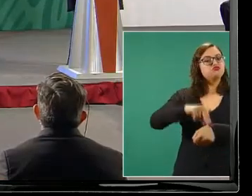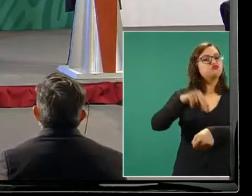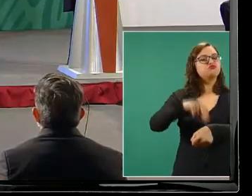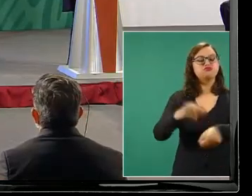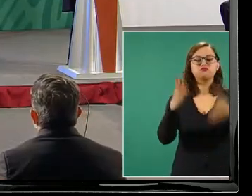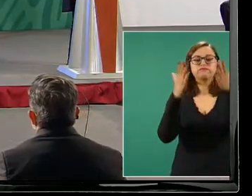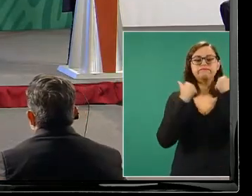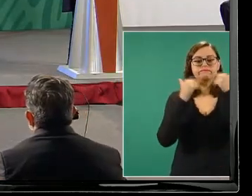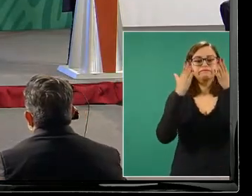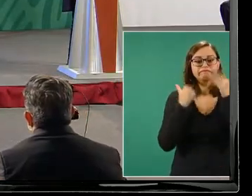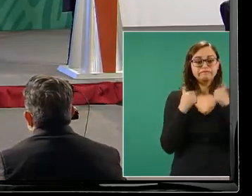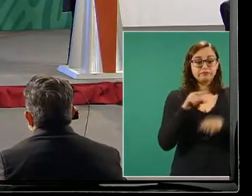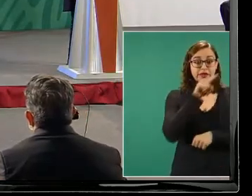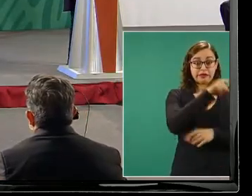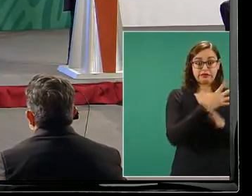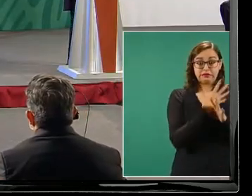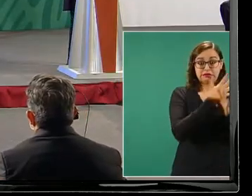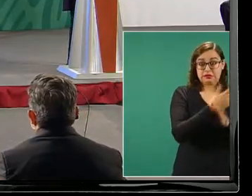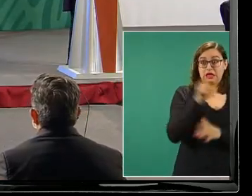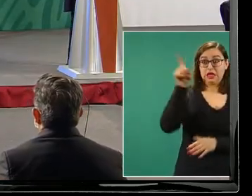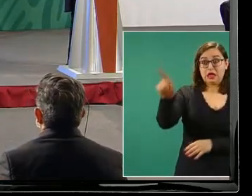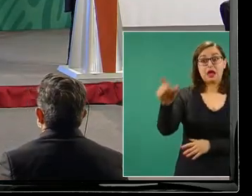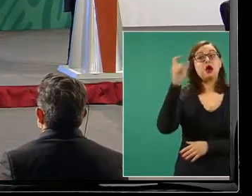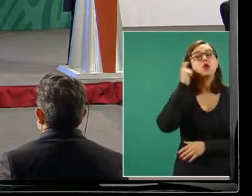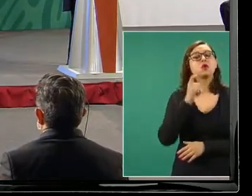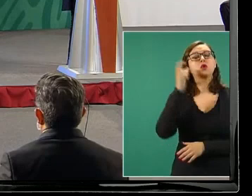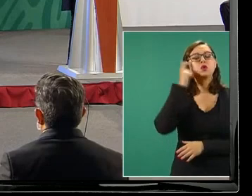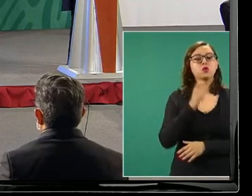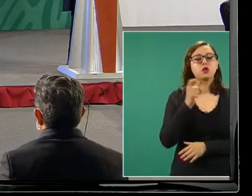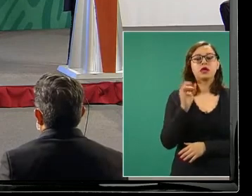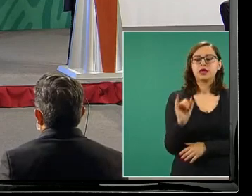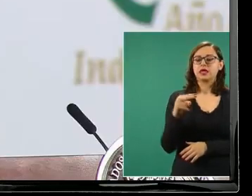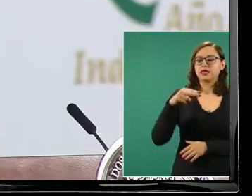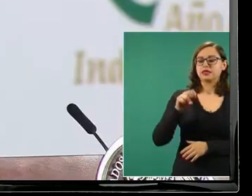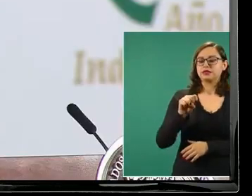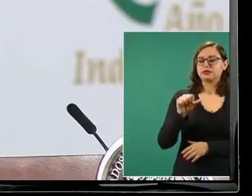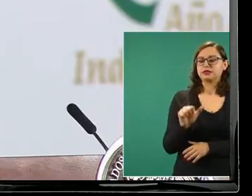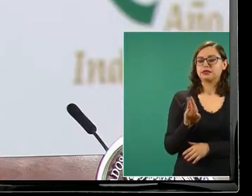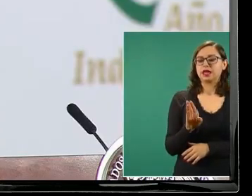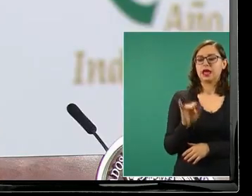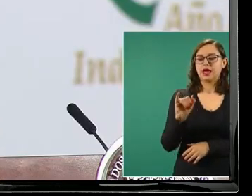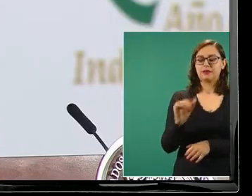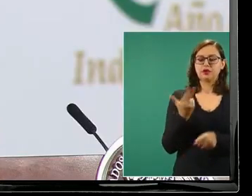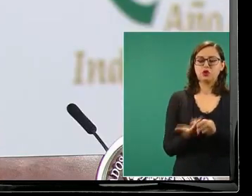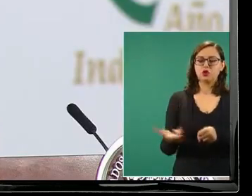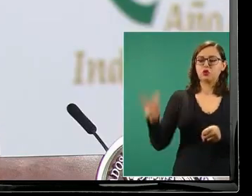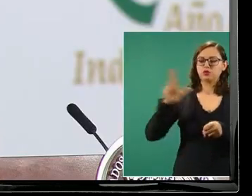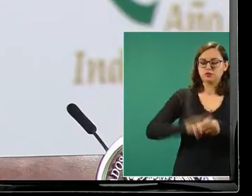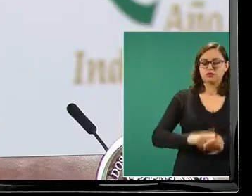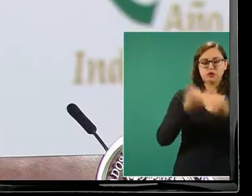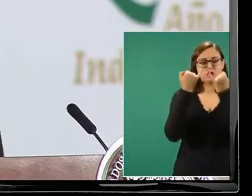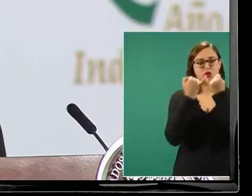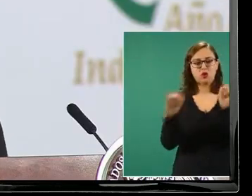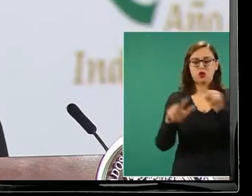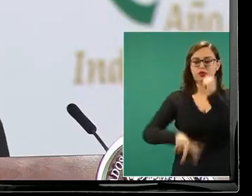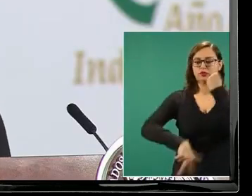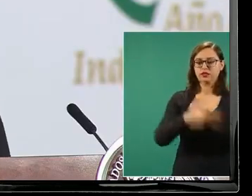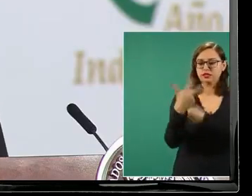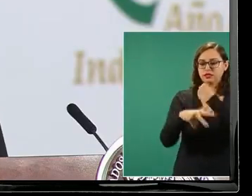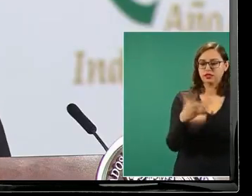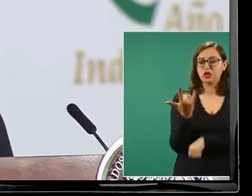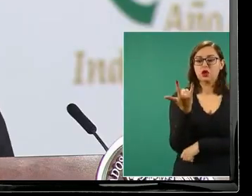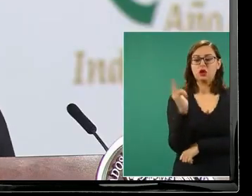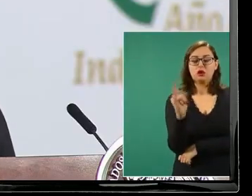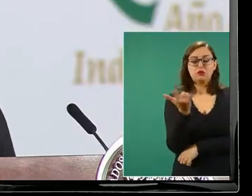de Tlacuapa Guerrero inaugurado por el Instituto de Salud para el Bienestar el 13 de julio sólo brindaba consultas